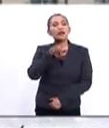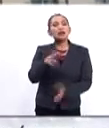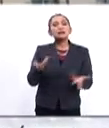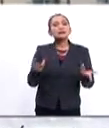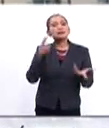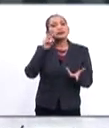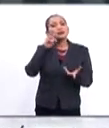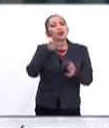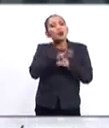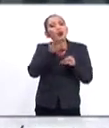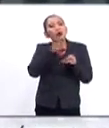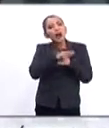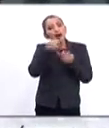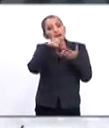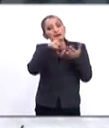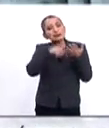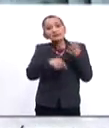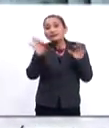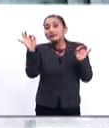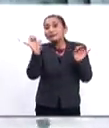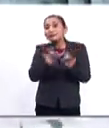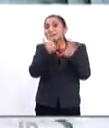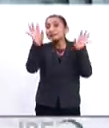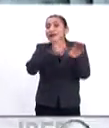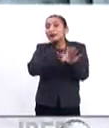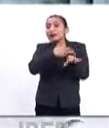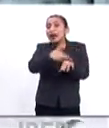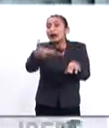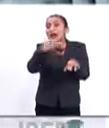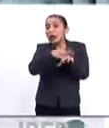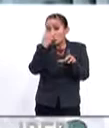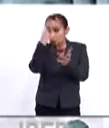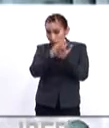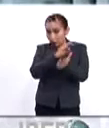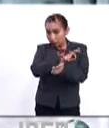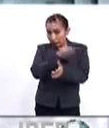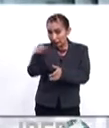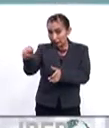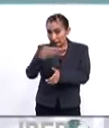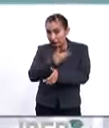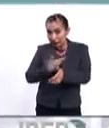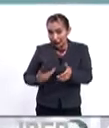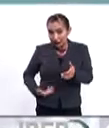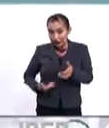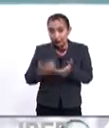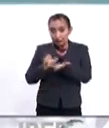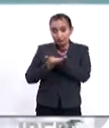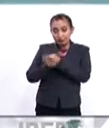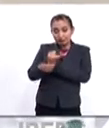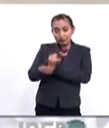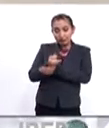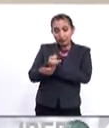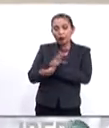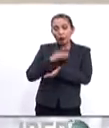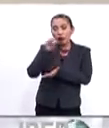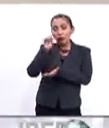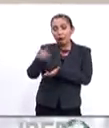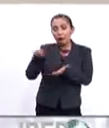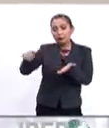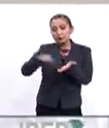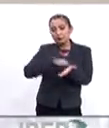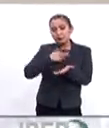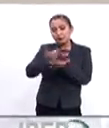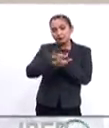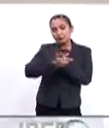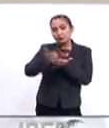¿hasta dónde o cuáles podrían ser las posibles soluciones? ¿La única es que el presidente decida firmar el